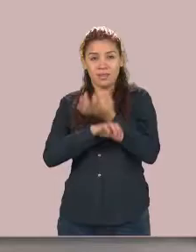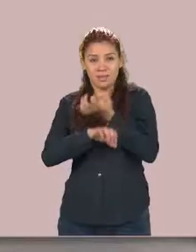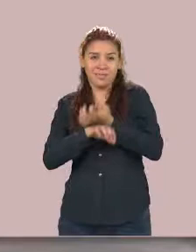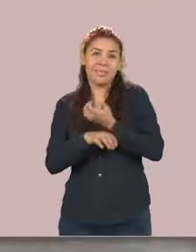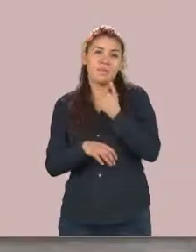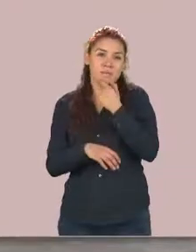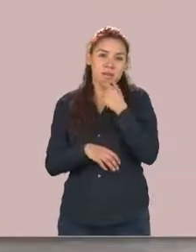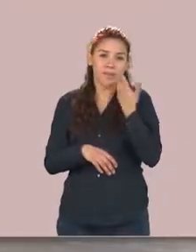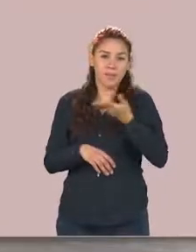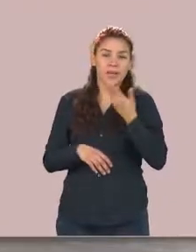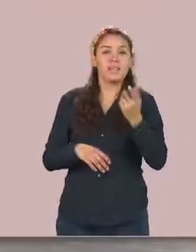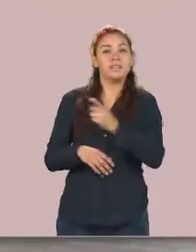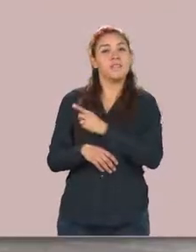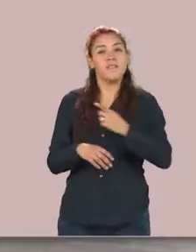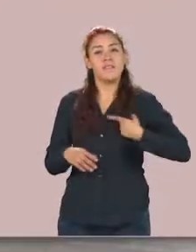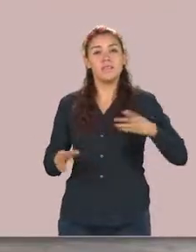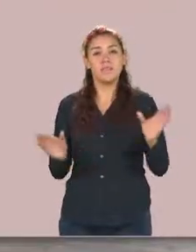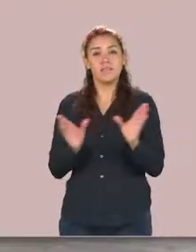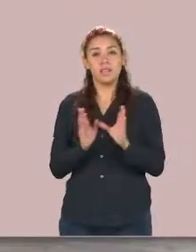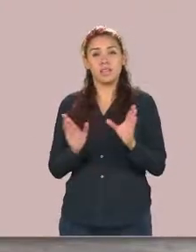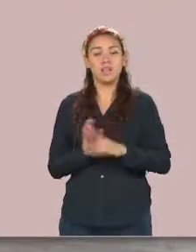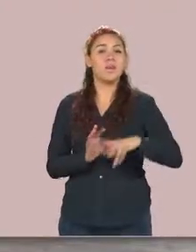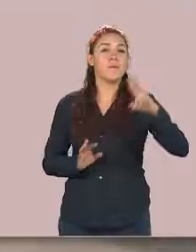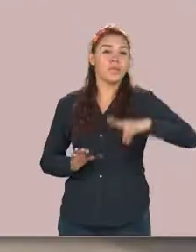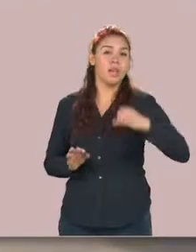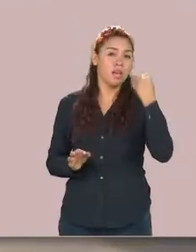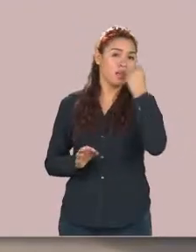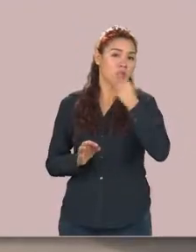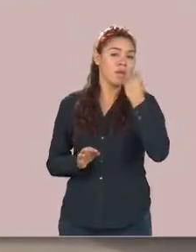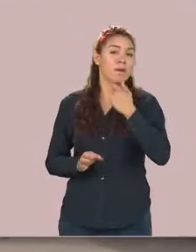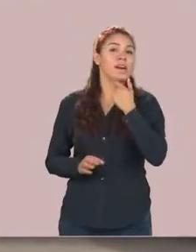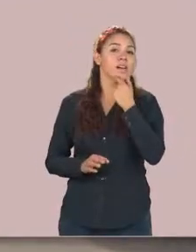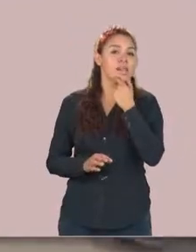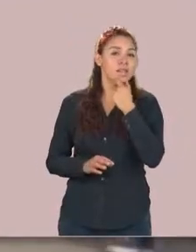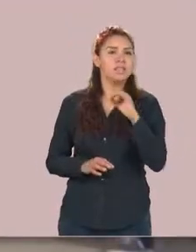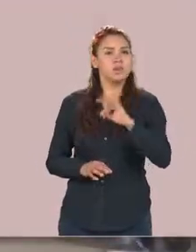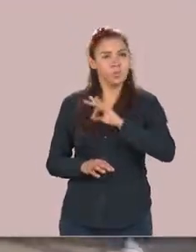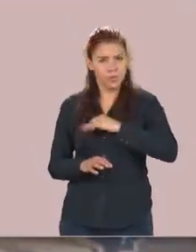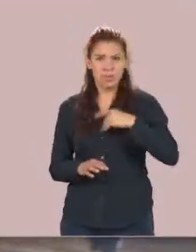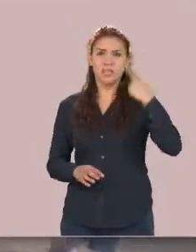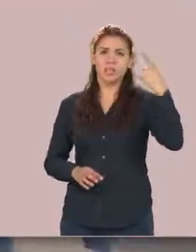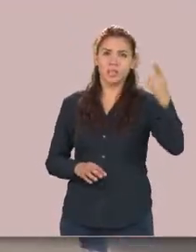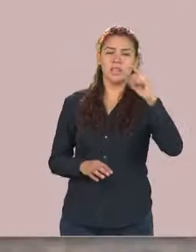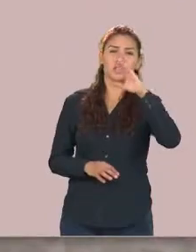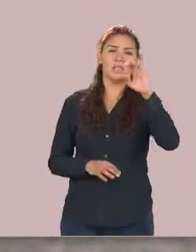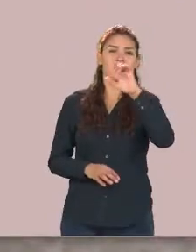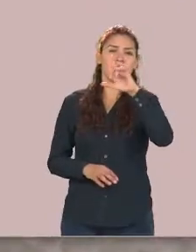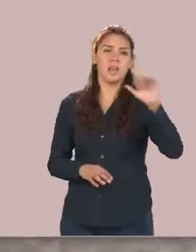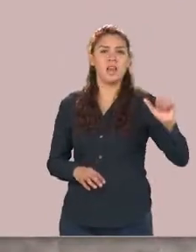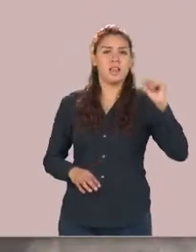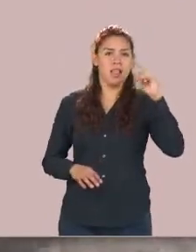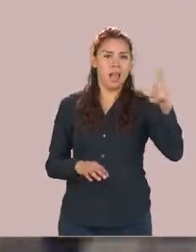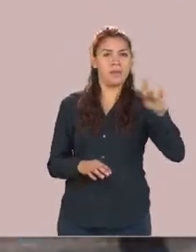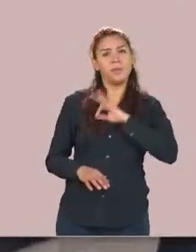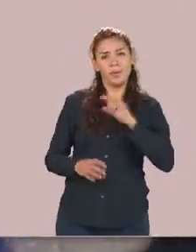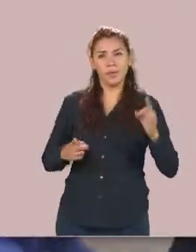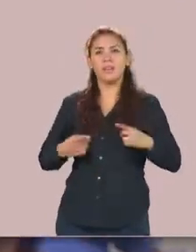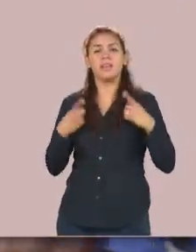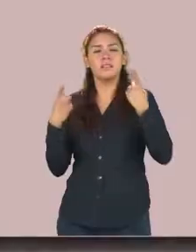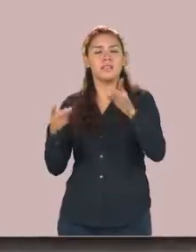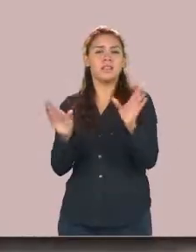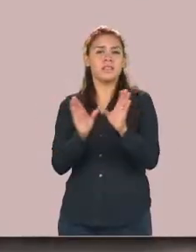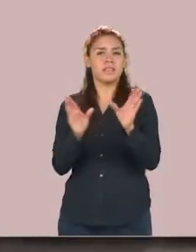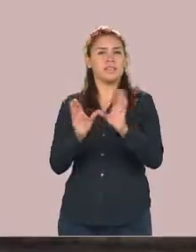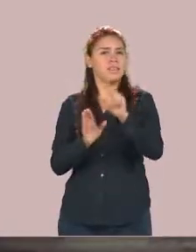certificación del idioma inglés certificación que puede proporcionarte el Centro de Lenguas y Lingüística Aplicada de nuestra alma mater.